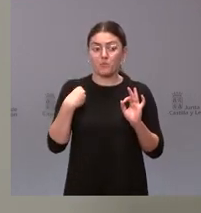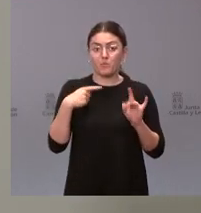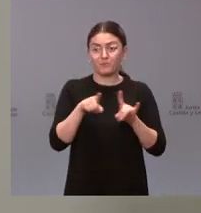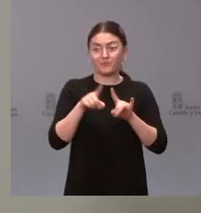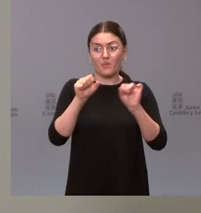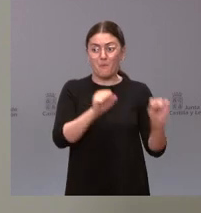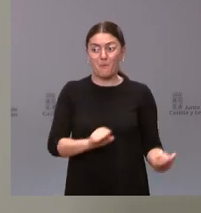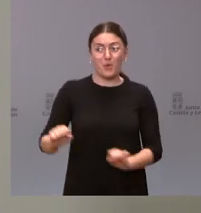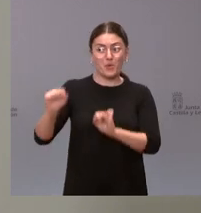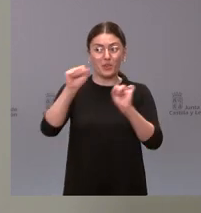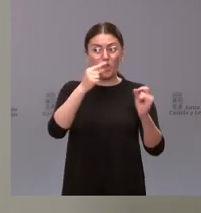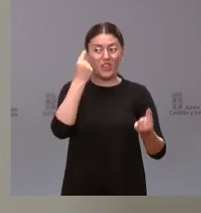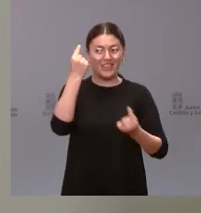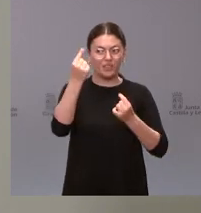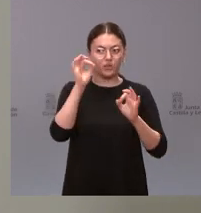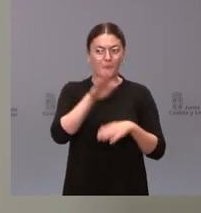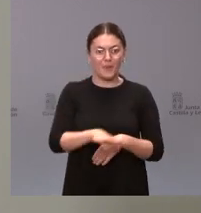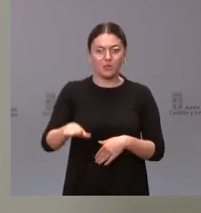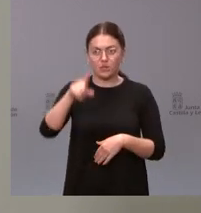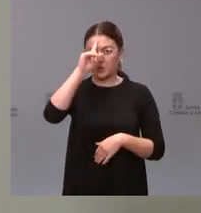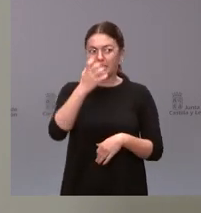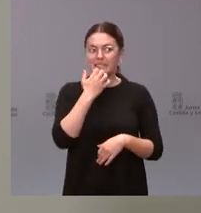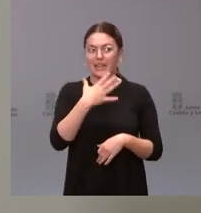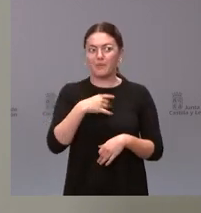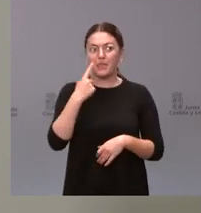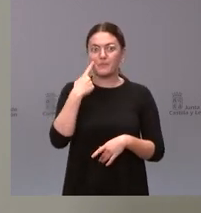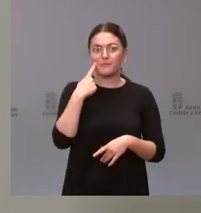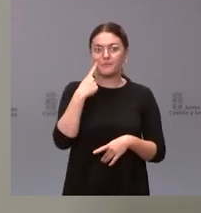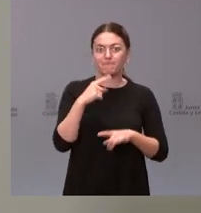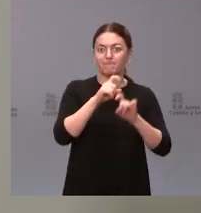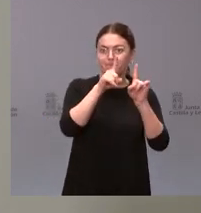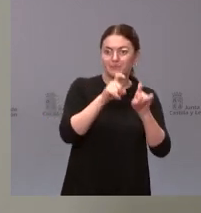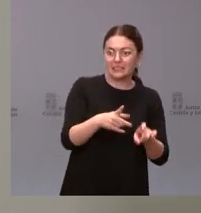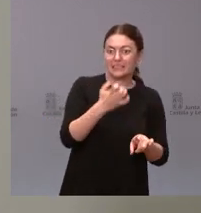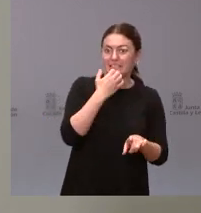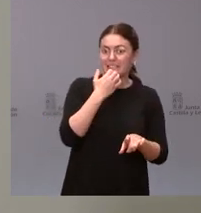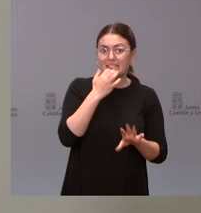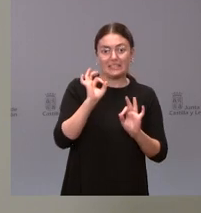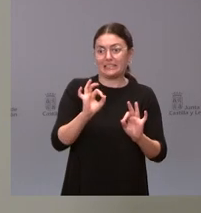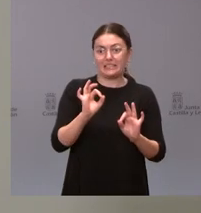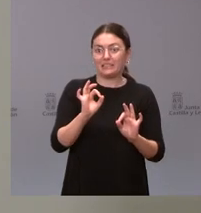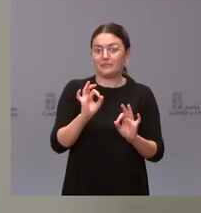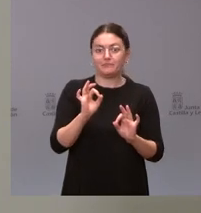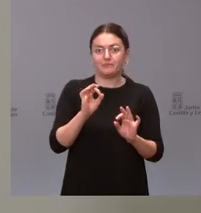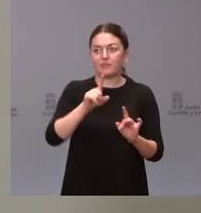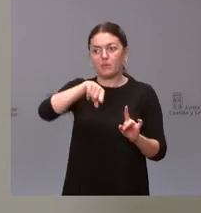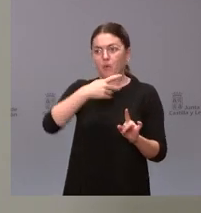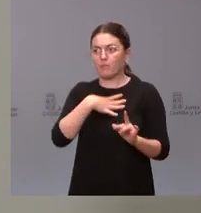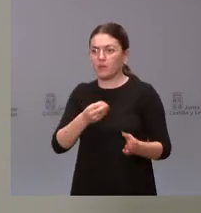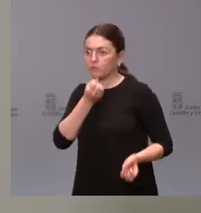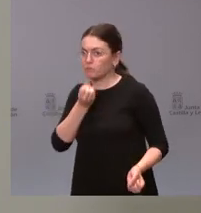los menores no sé si lo podéis consultar y si así fuera pues lógicamente no hay ningún problema para que yo pueda